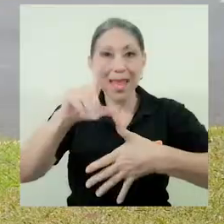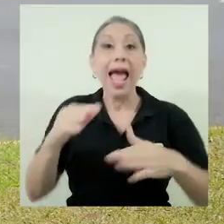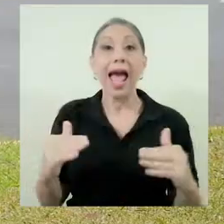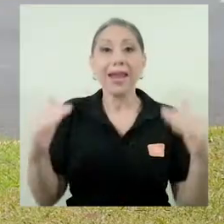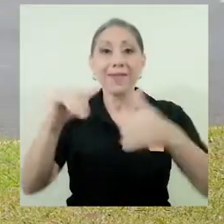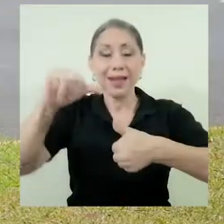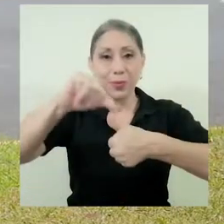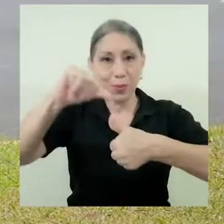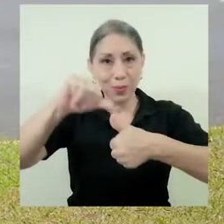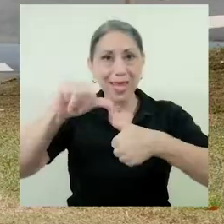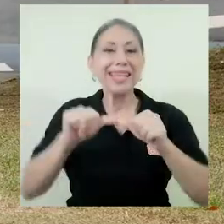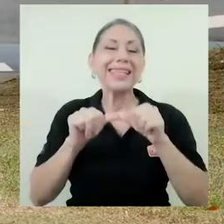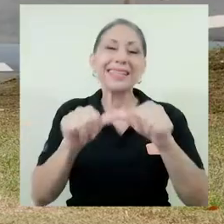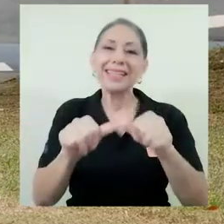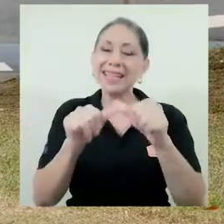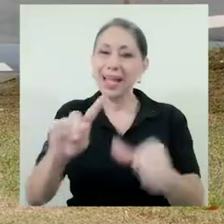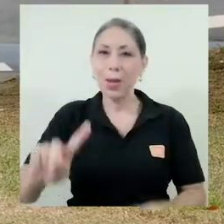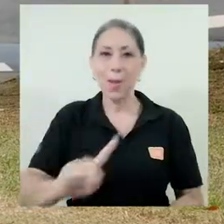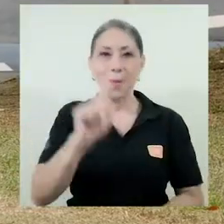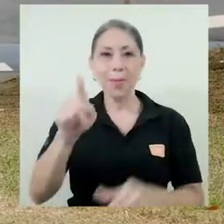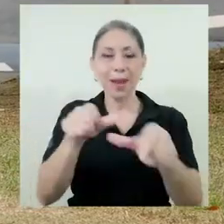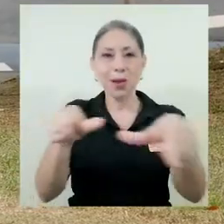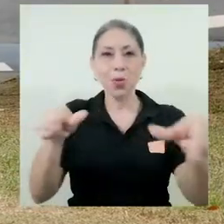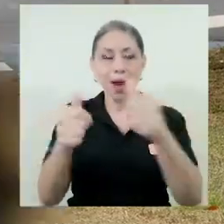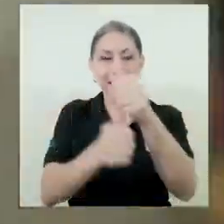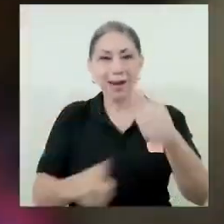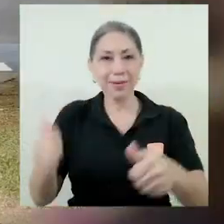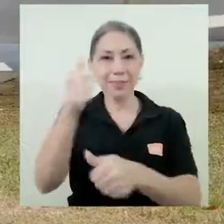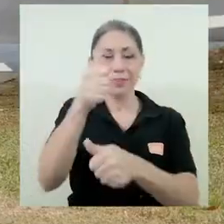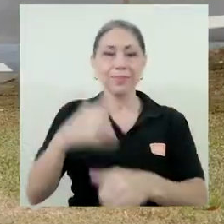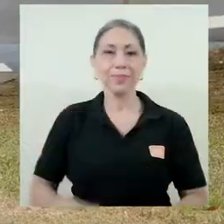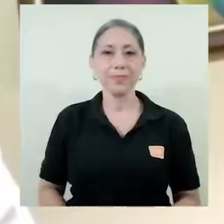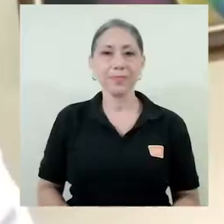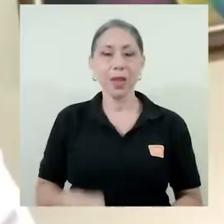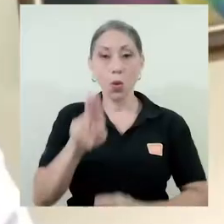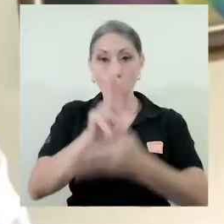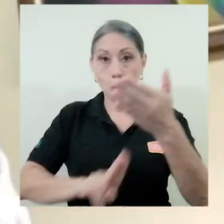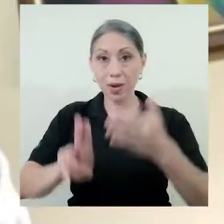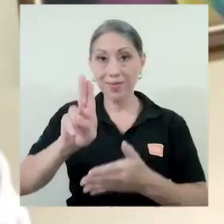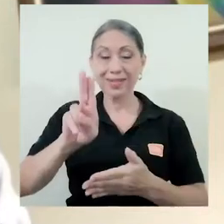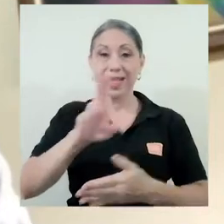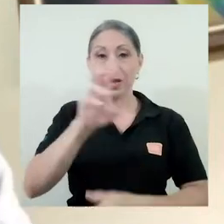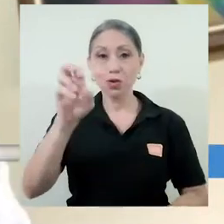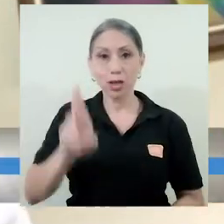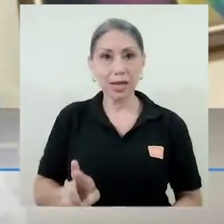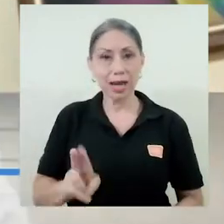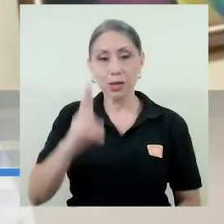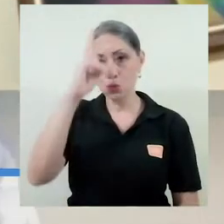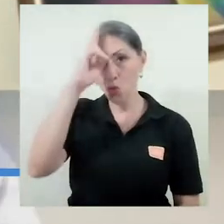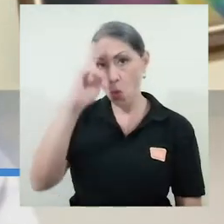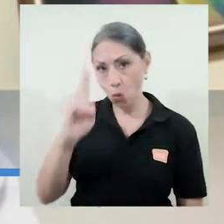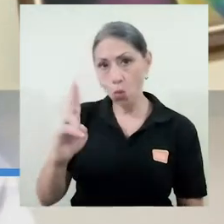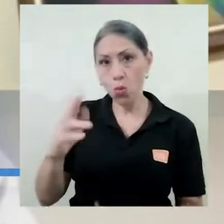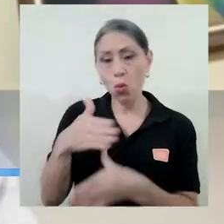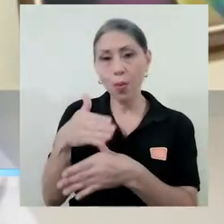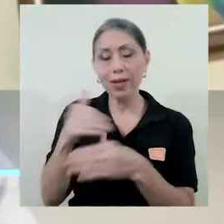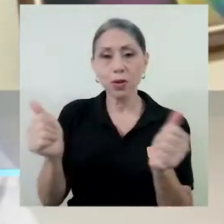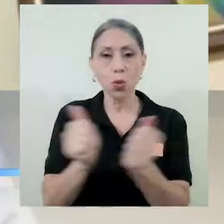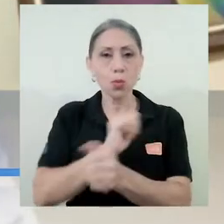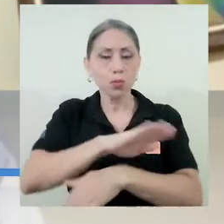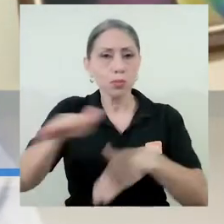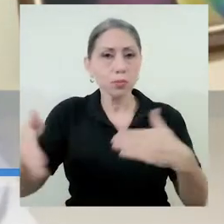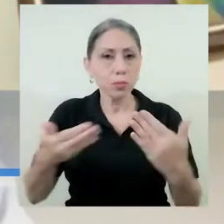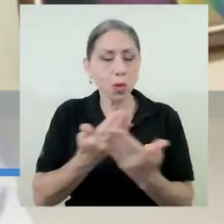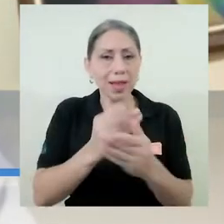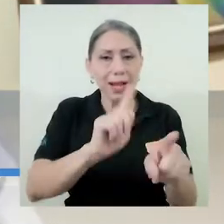y en Centroamérica sigue ocupando el primer lugar. Para la Universidad de Costa Rica es un tremendo honor compartir con todas